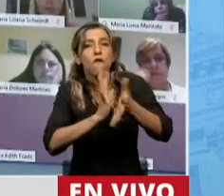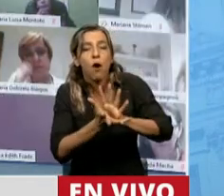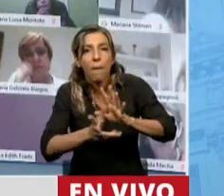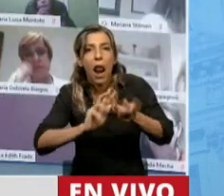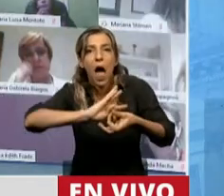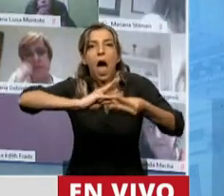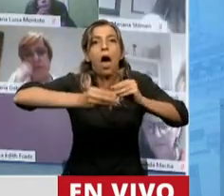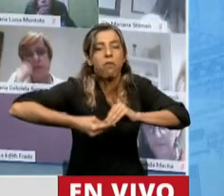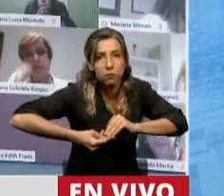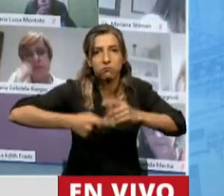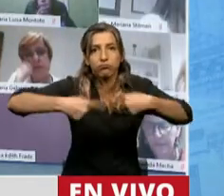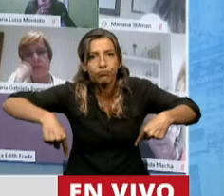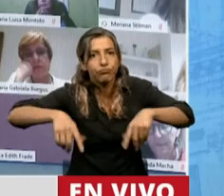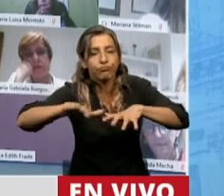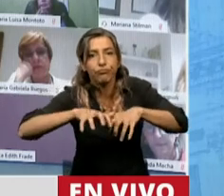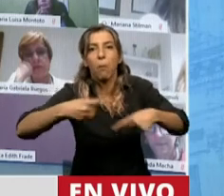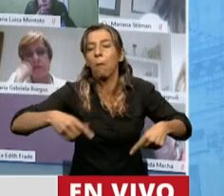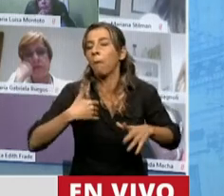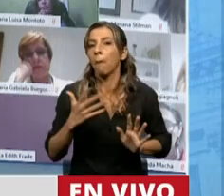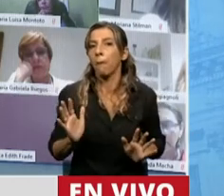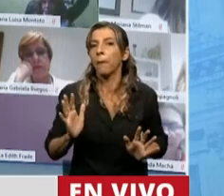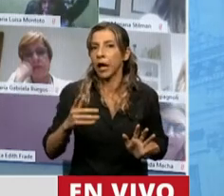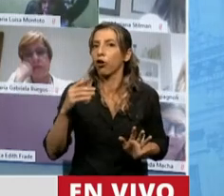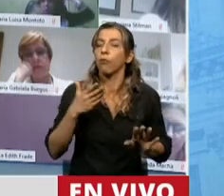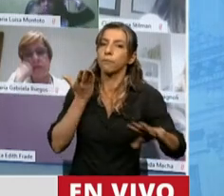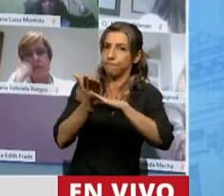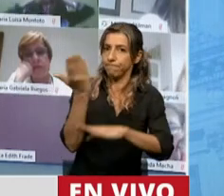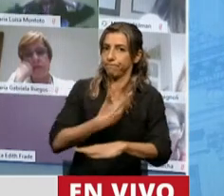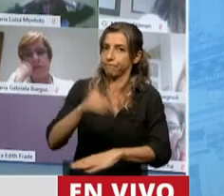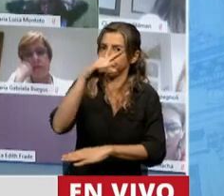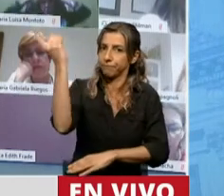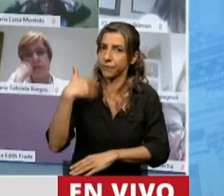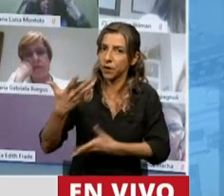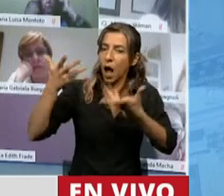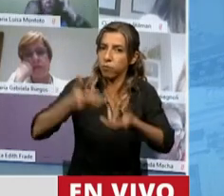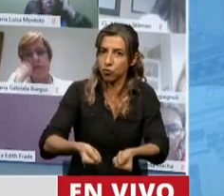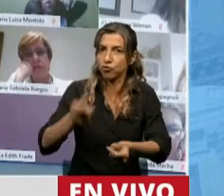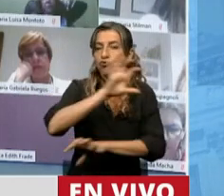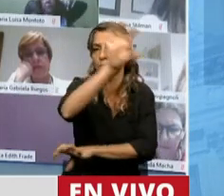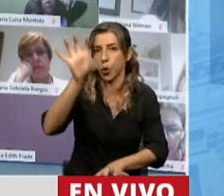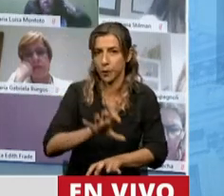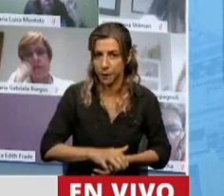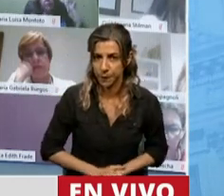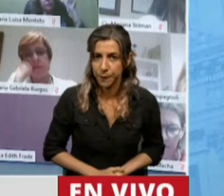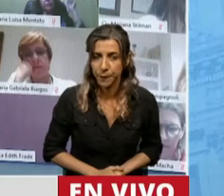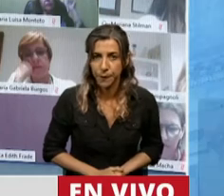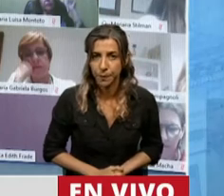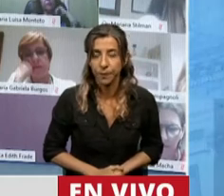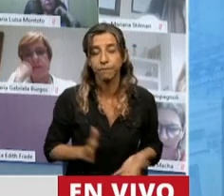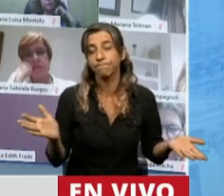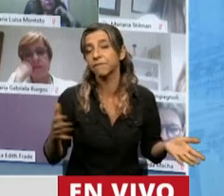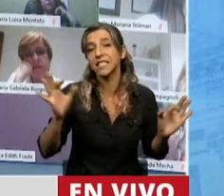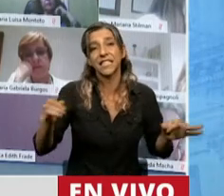urgente y vamos a insistir para que el Estado Nacional colabore con las provincias afectadas. El futuro ya llegó.